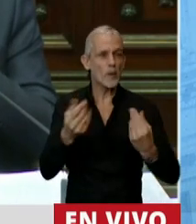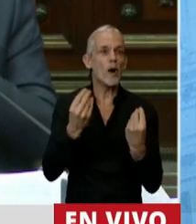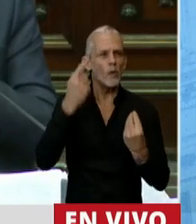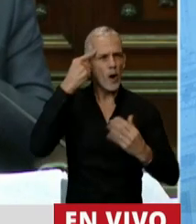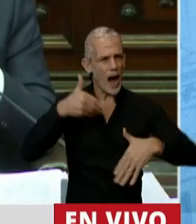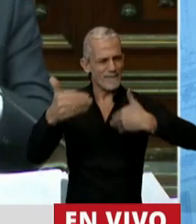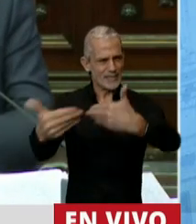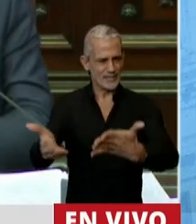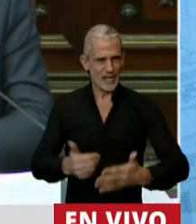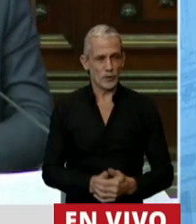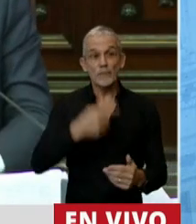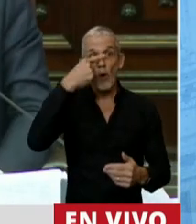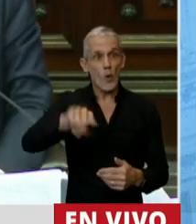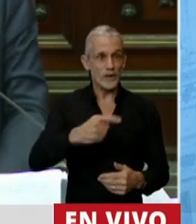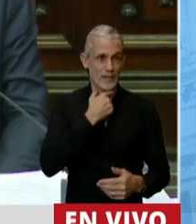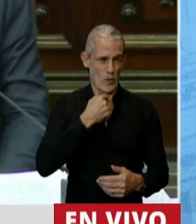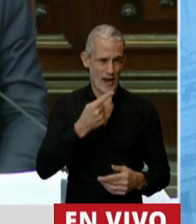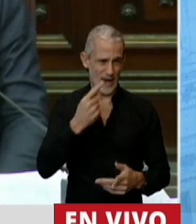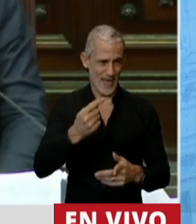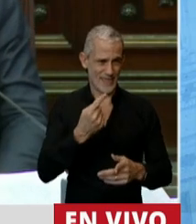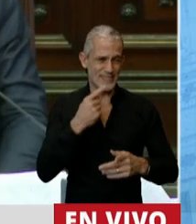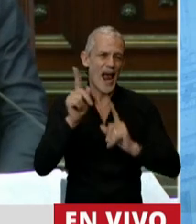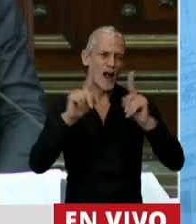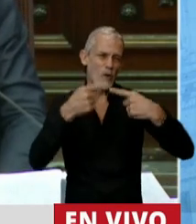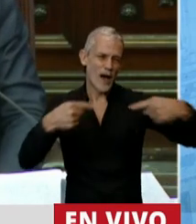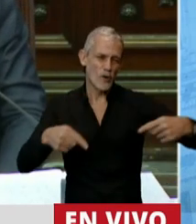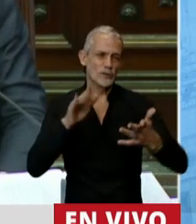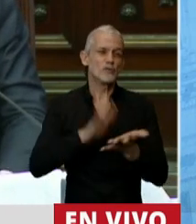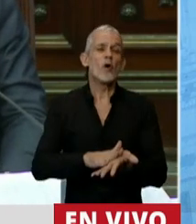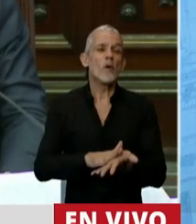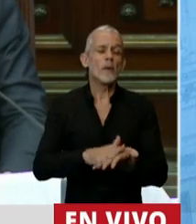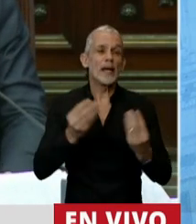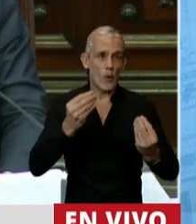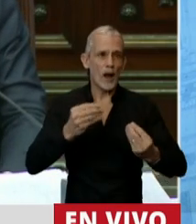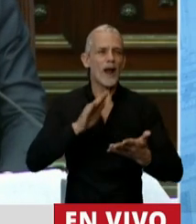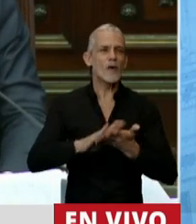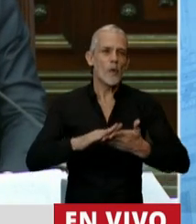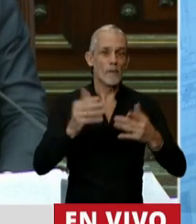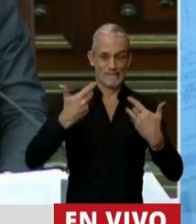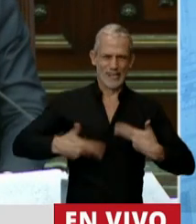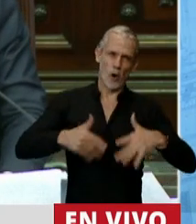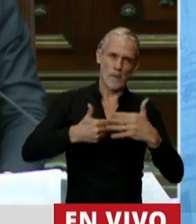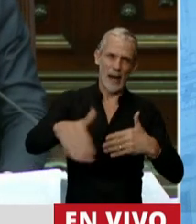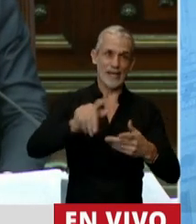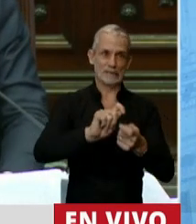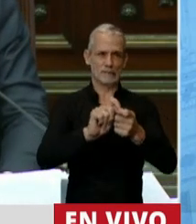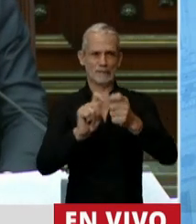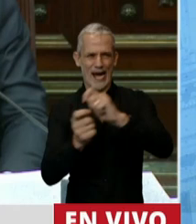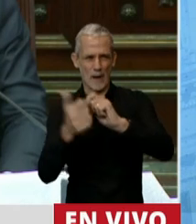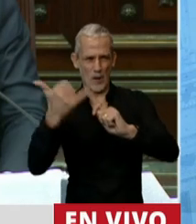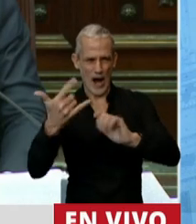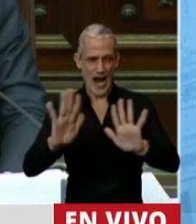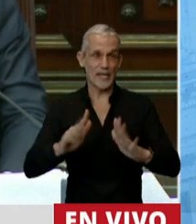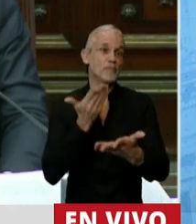avanzando en esto. Y por último quería hacer algunas consideraciones acerca de la nueva normalidad y de la